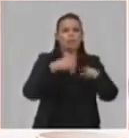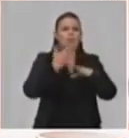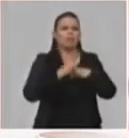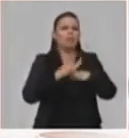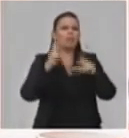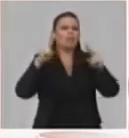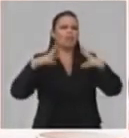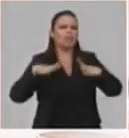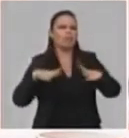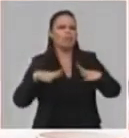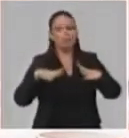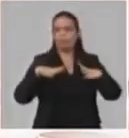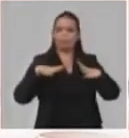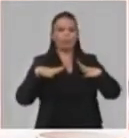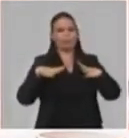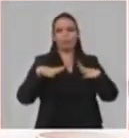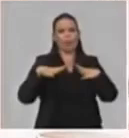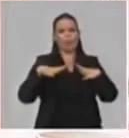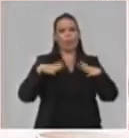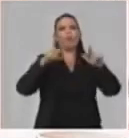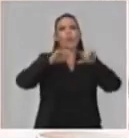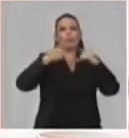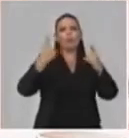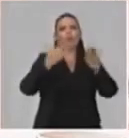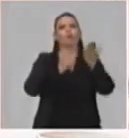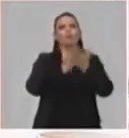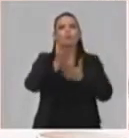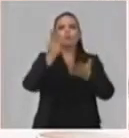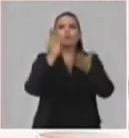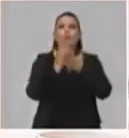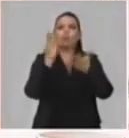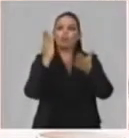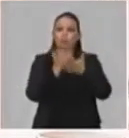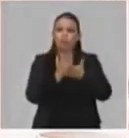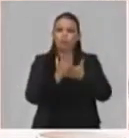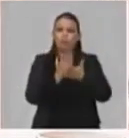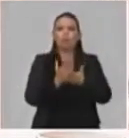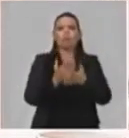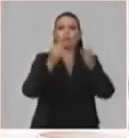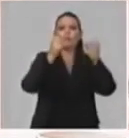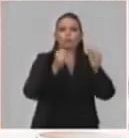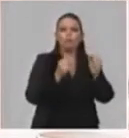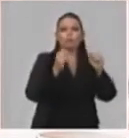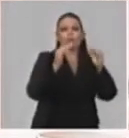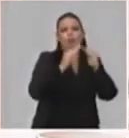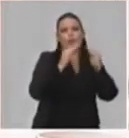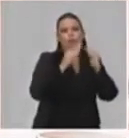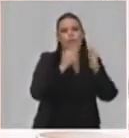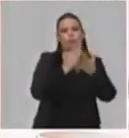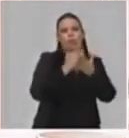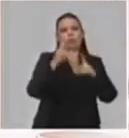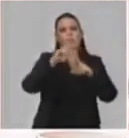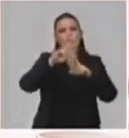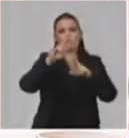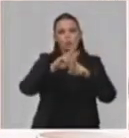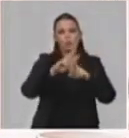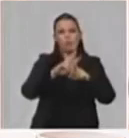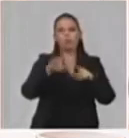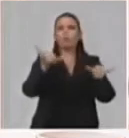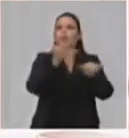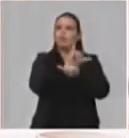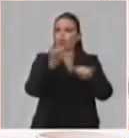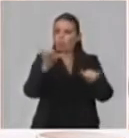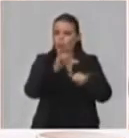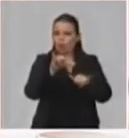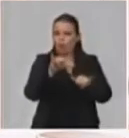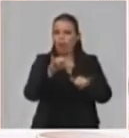están constantemente viendo las actividades televisivas, realizando tareas, etc. Por lo tanto, eso se va a permitir y se